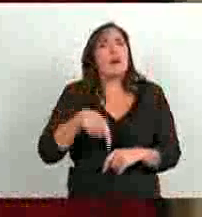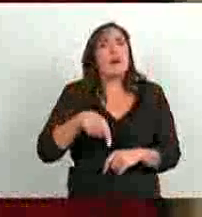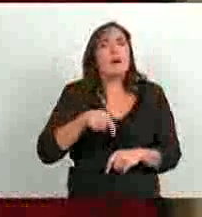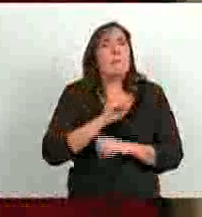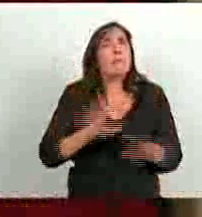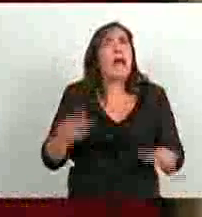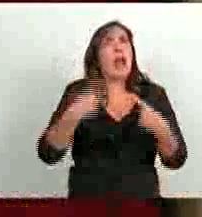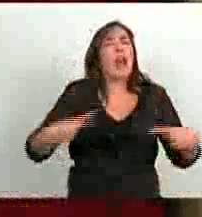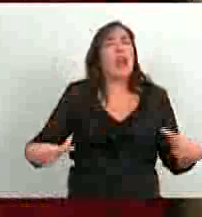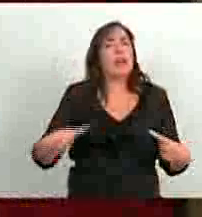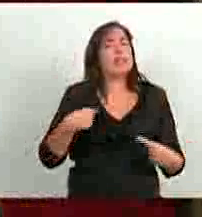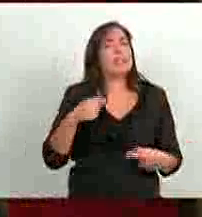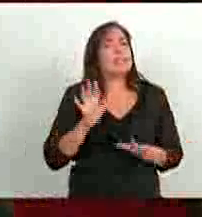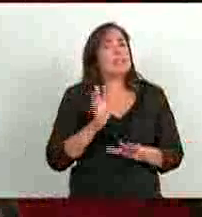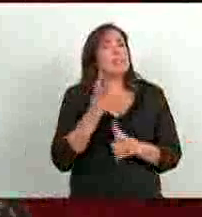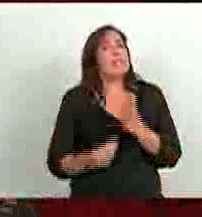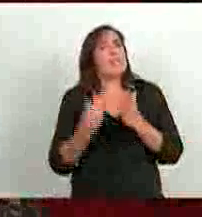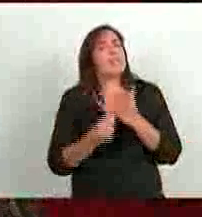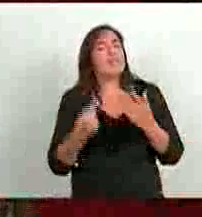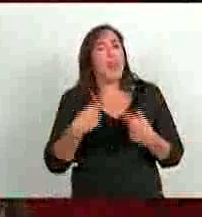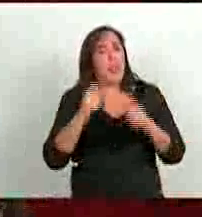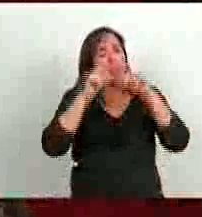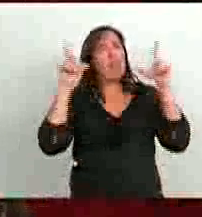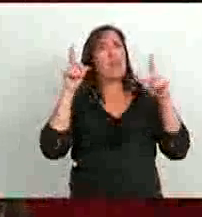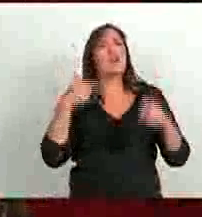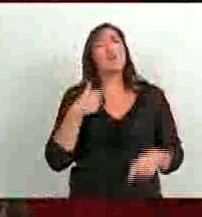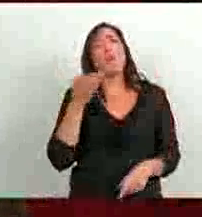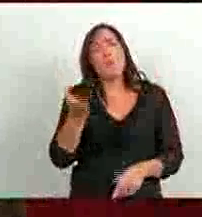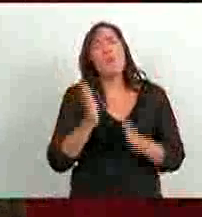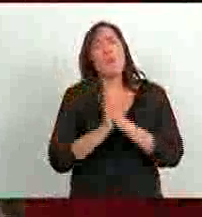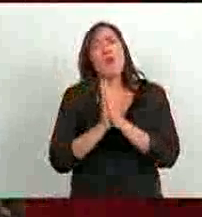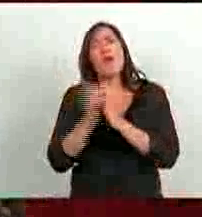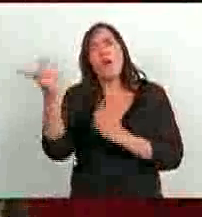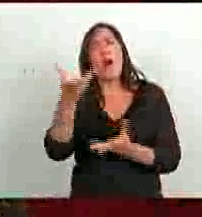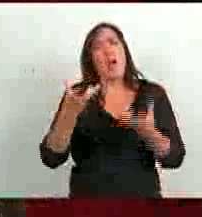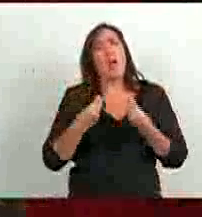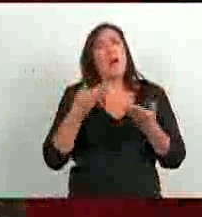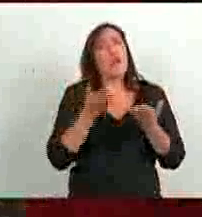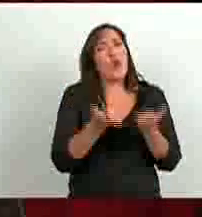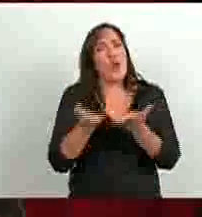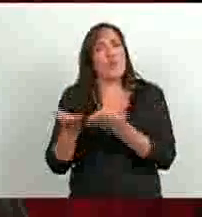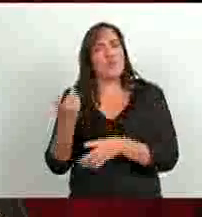mal y que no se debieron hacer. Por eso yo pido mucha colaboración porque además la Argentina...